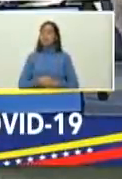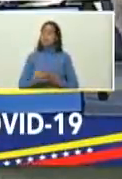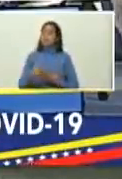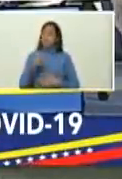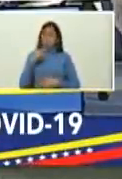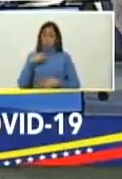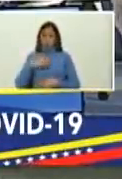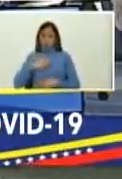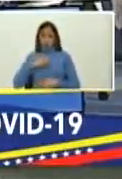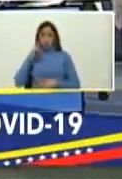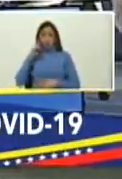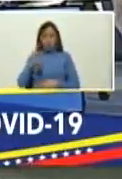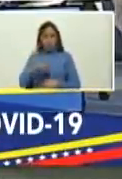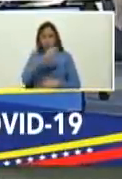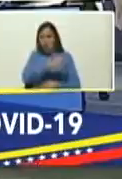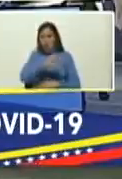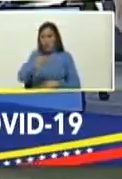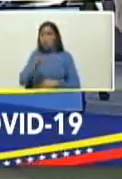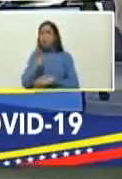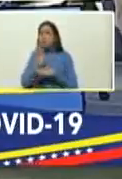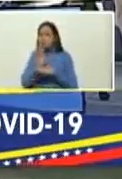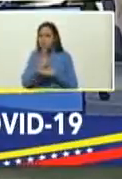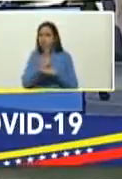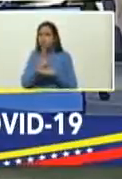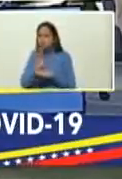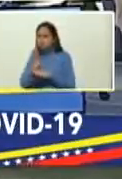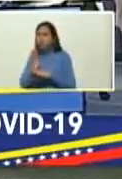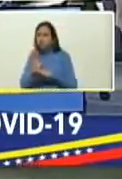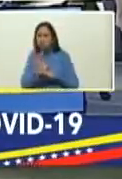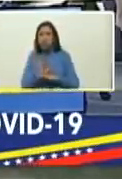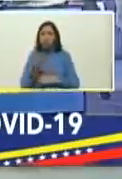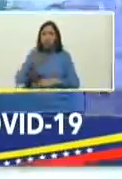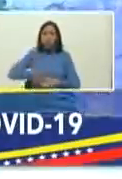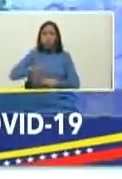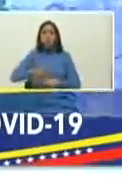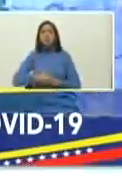calles la gente se sigue cuidando en lo fundamental